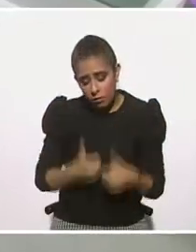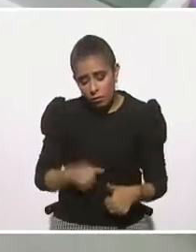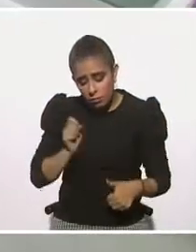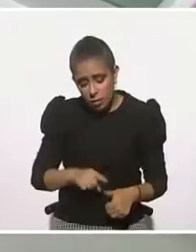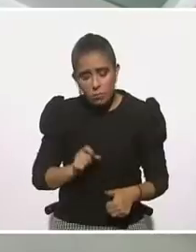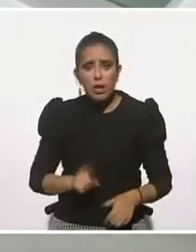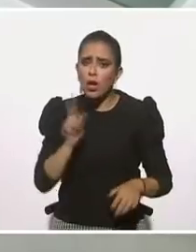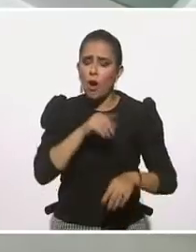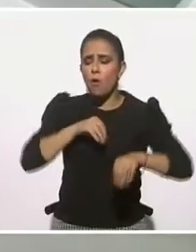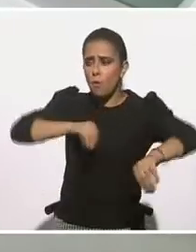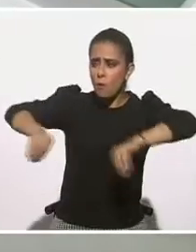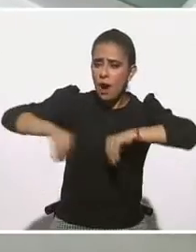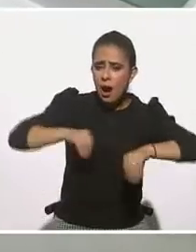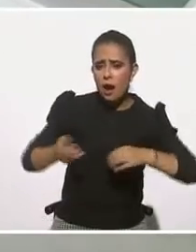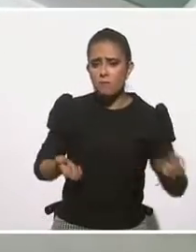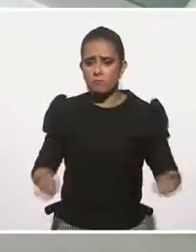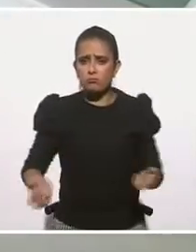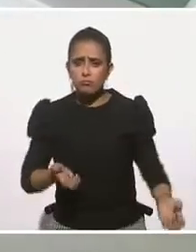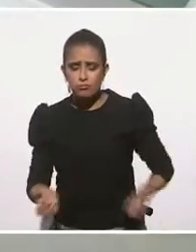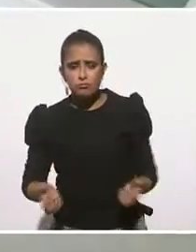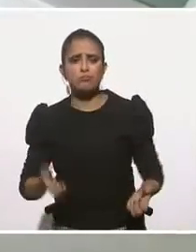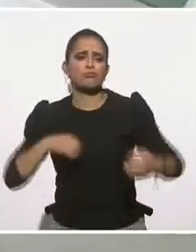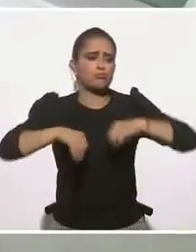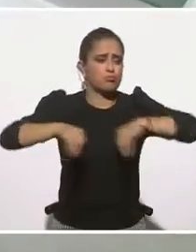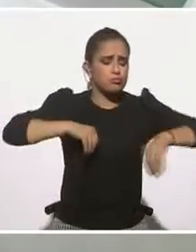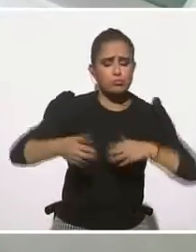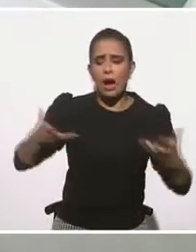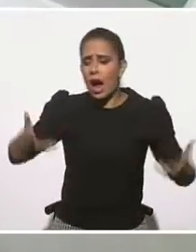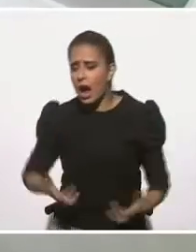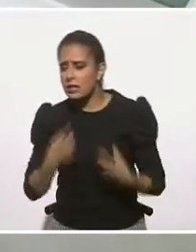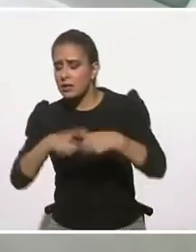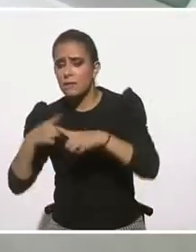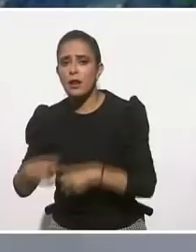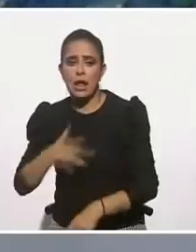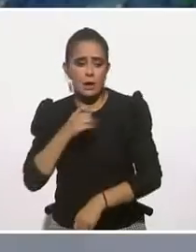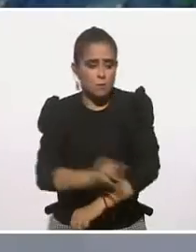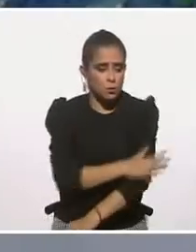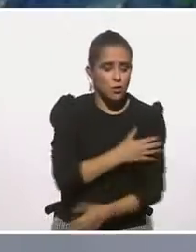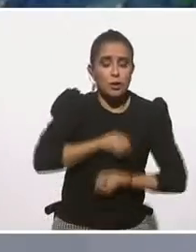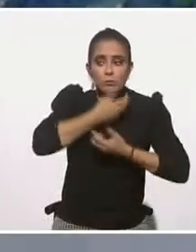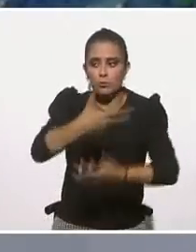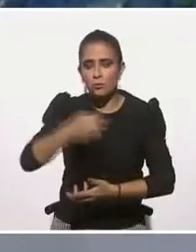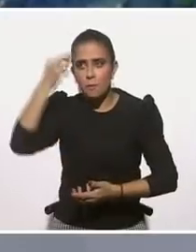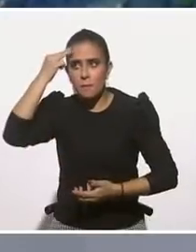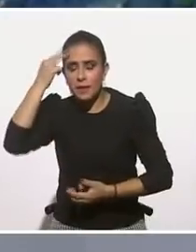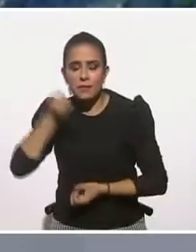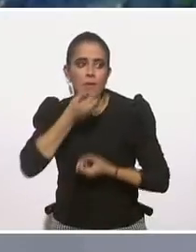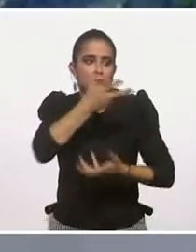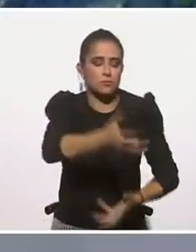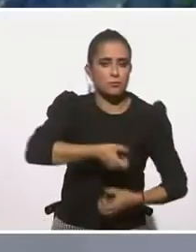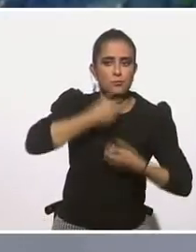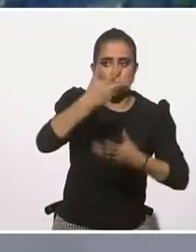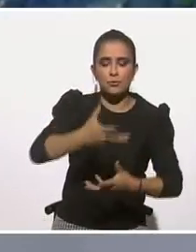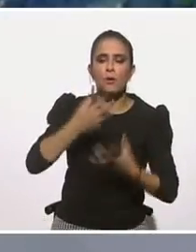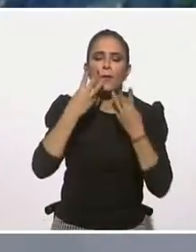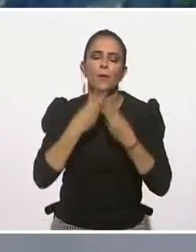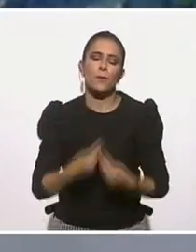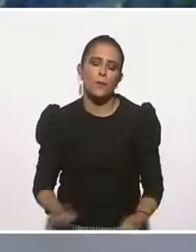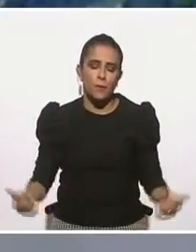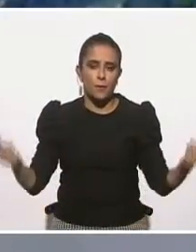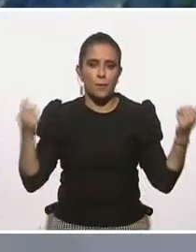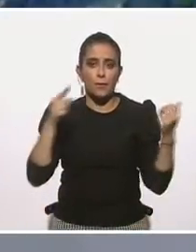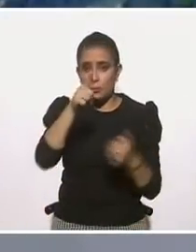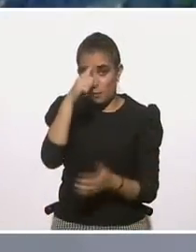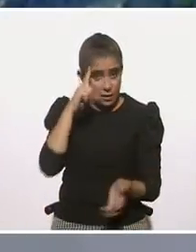cuerpo. Cuando se mueve tu cuerpo, se mueven las emociones, se mueve tu mente. No me creas, pruébalo,